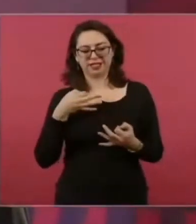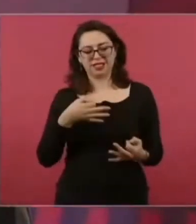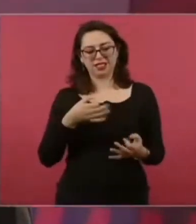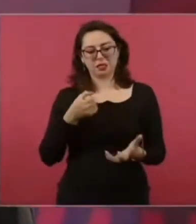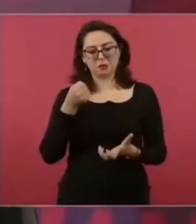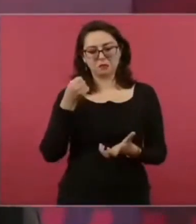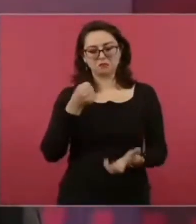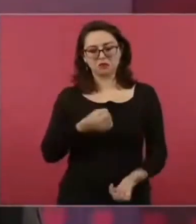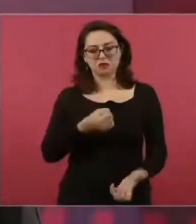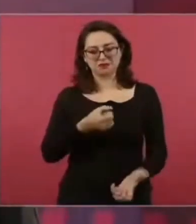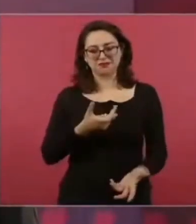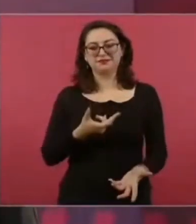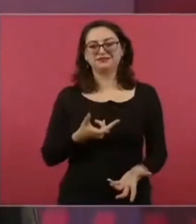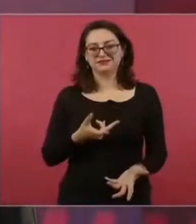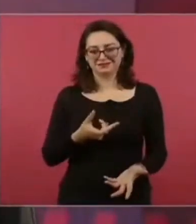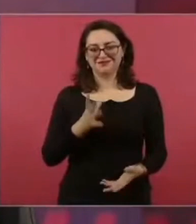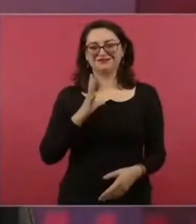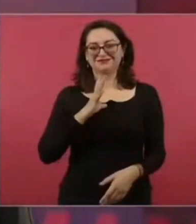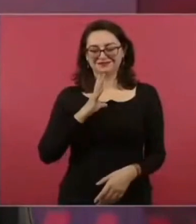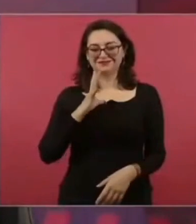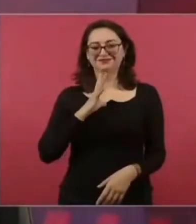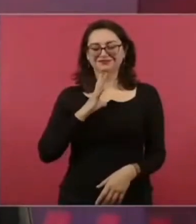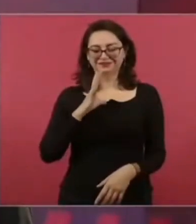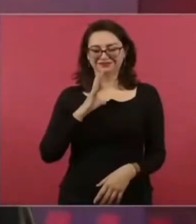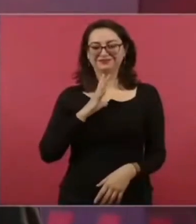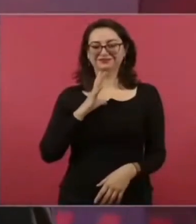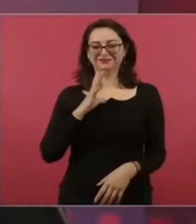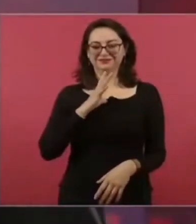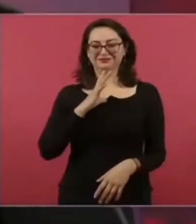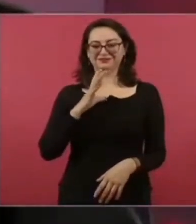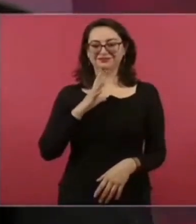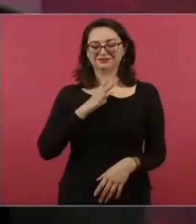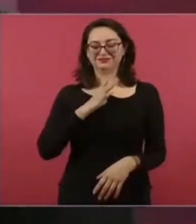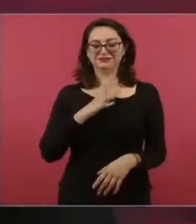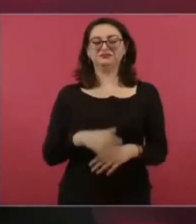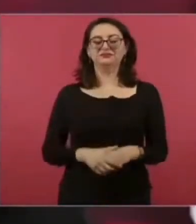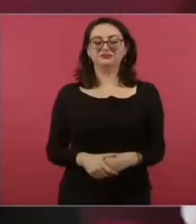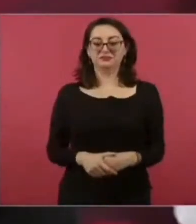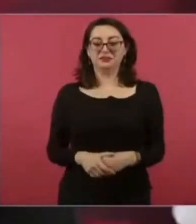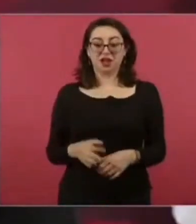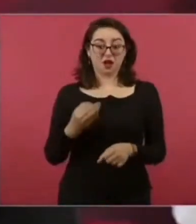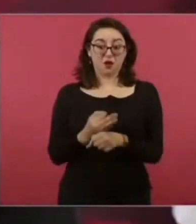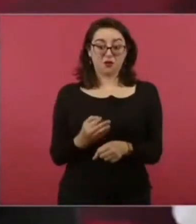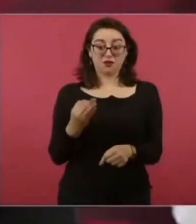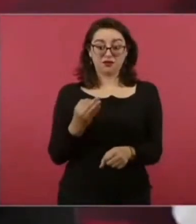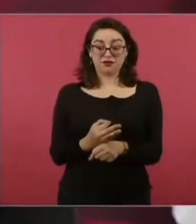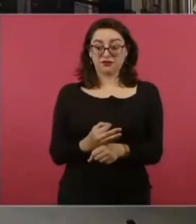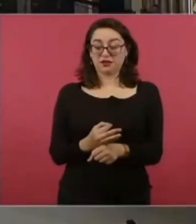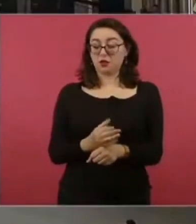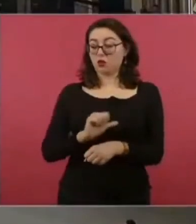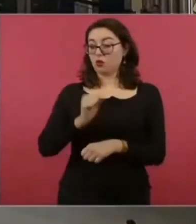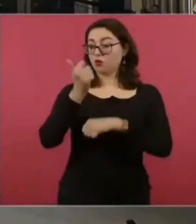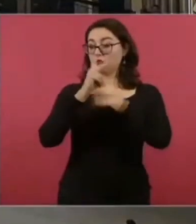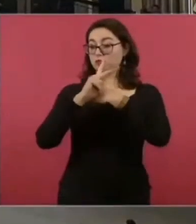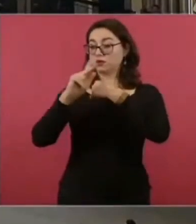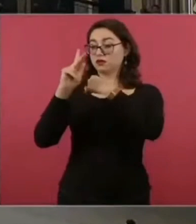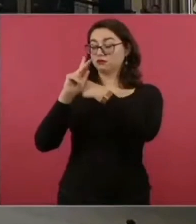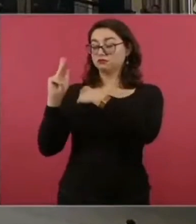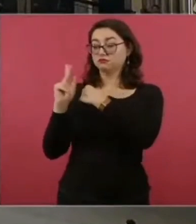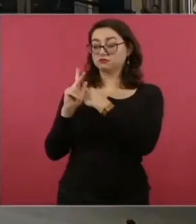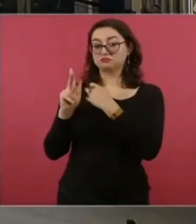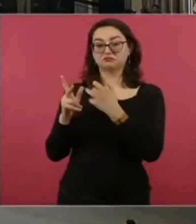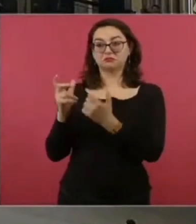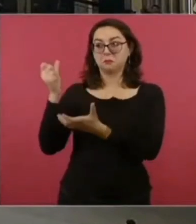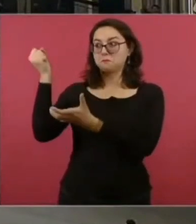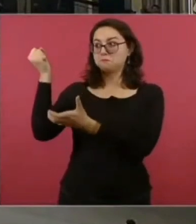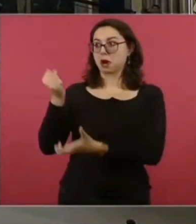Es de los países que más inversión extranjera está recibiendo en el mundo y de los